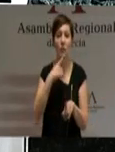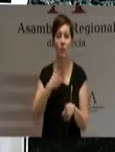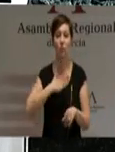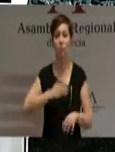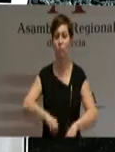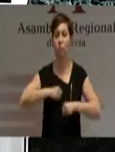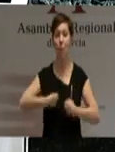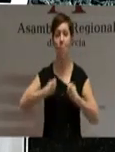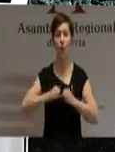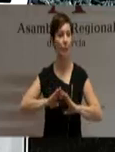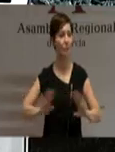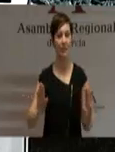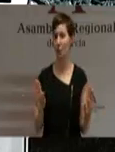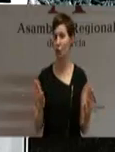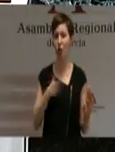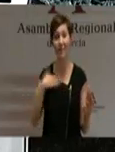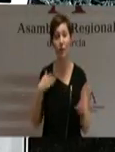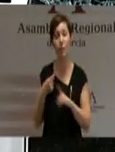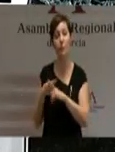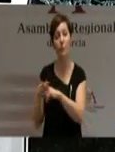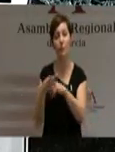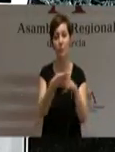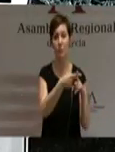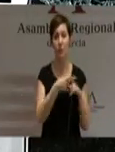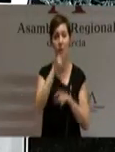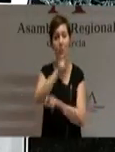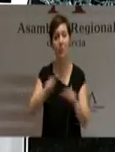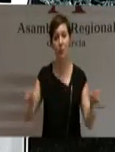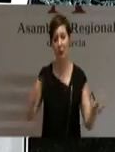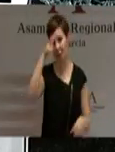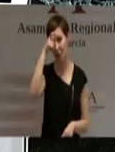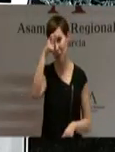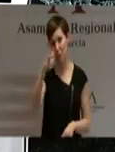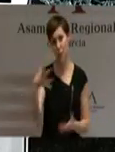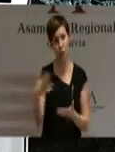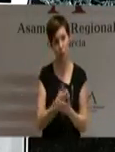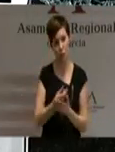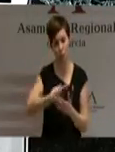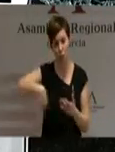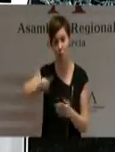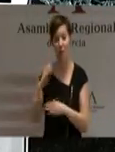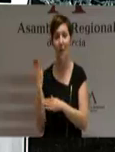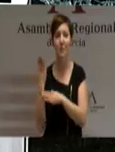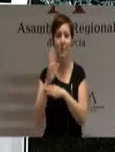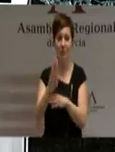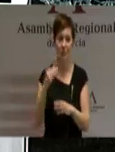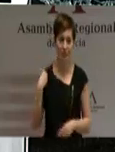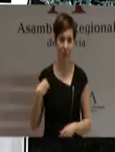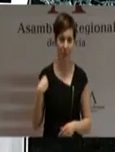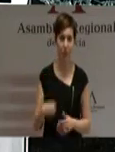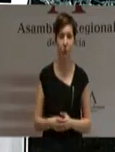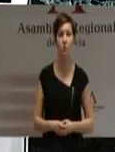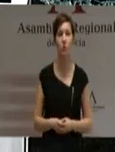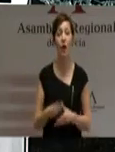me otorgue. Lo compartiré con el pueblo al que todas sus señorías representan, a través de los